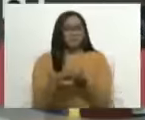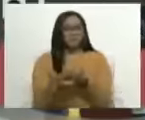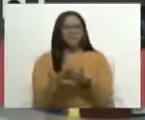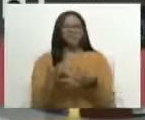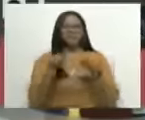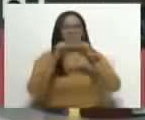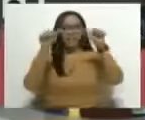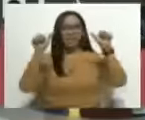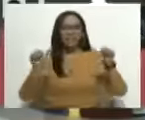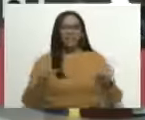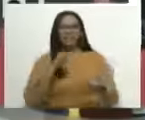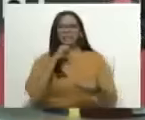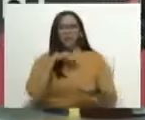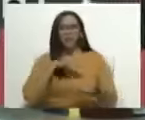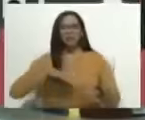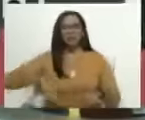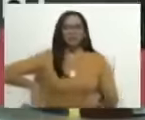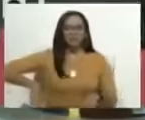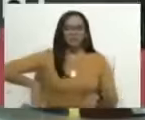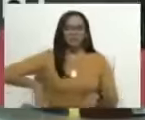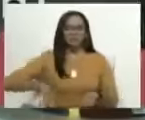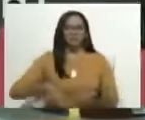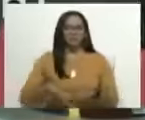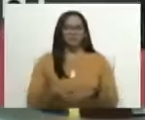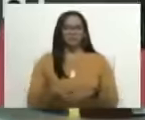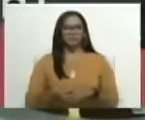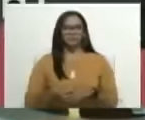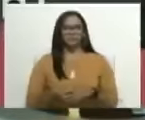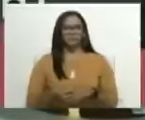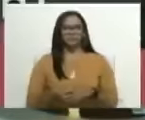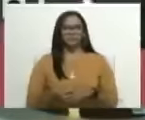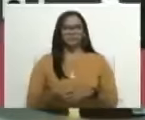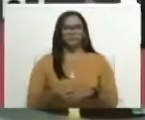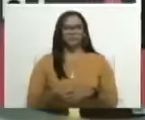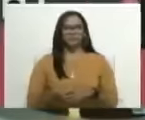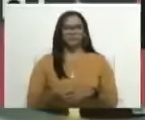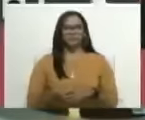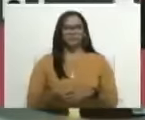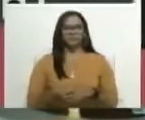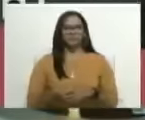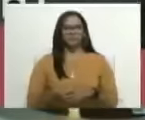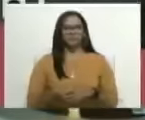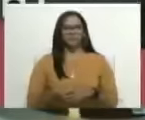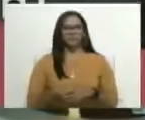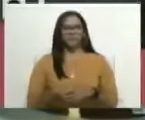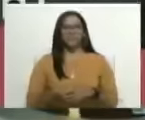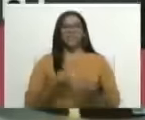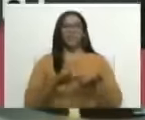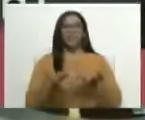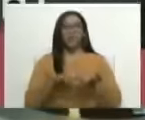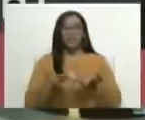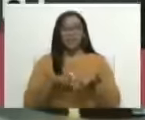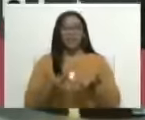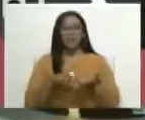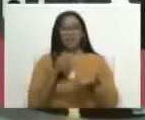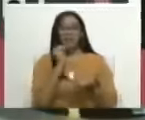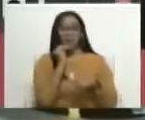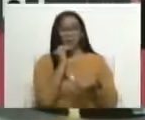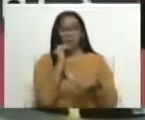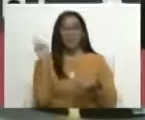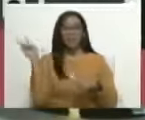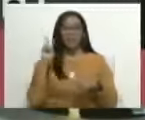histórico de la Guayana Esequiba. Y que los niños, niñas, jóvenes,